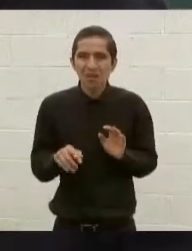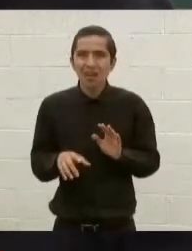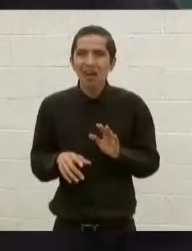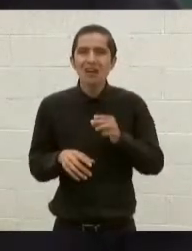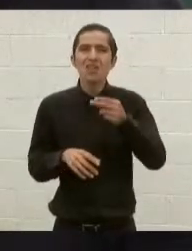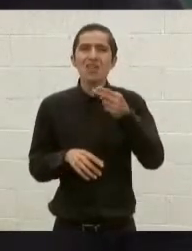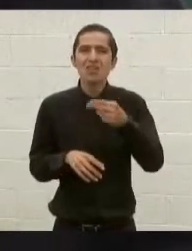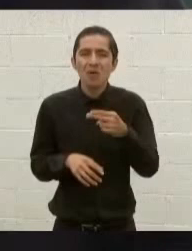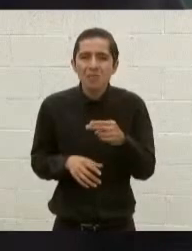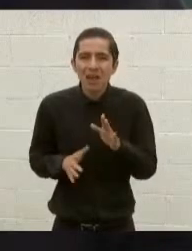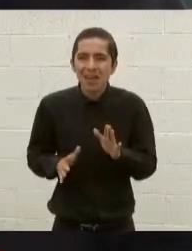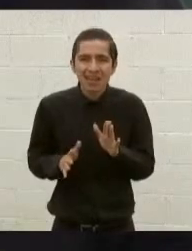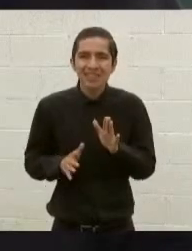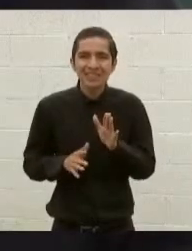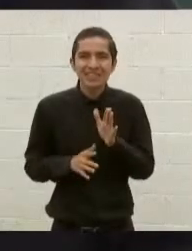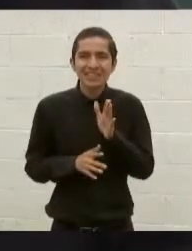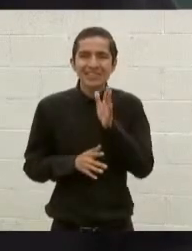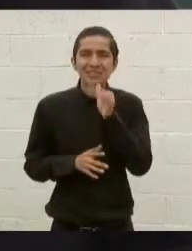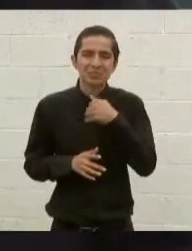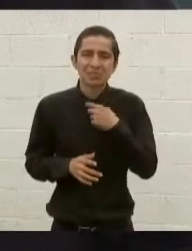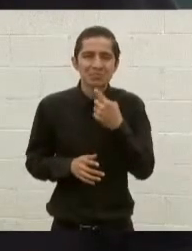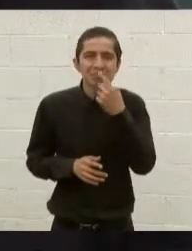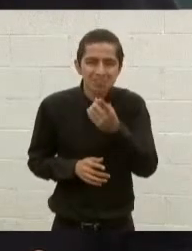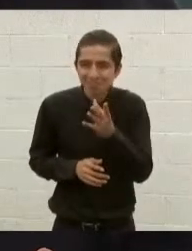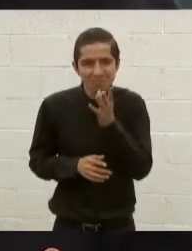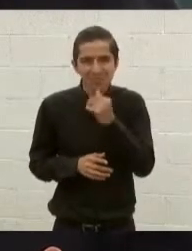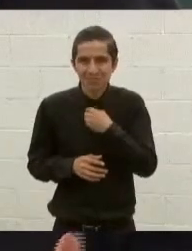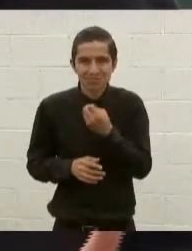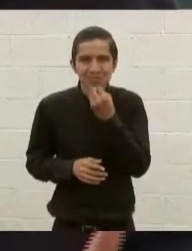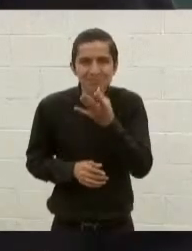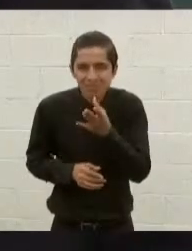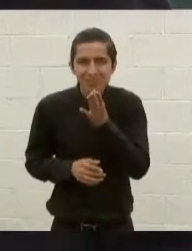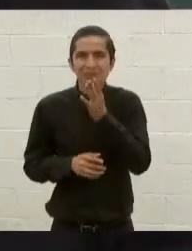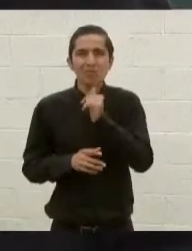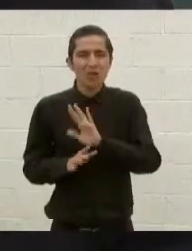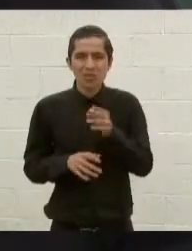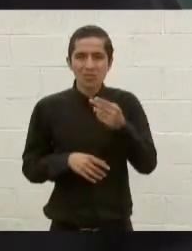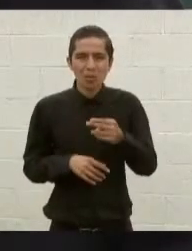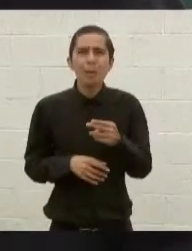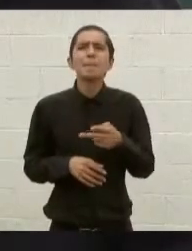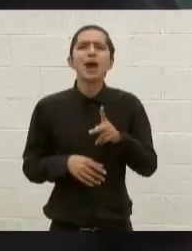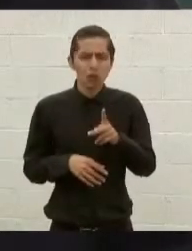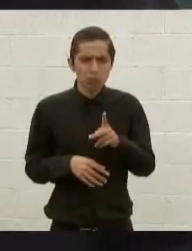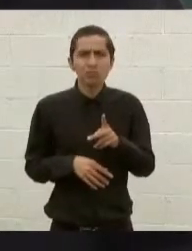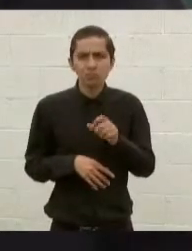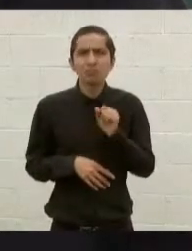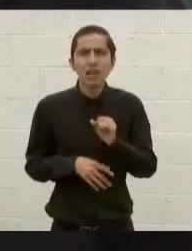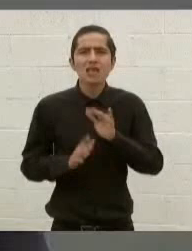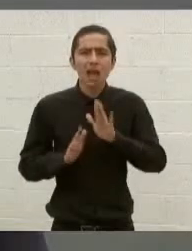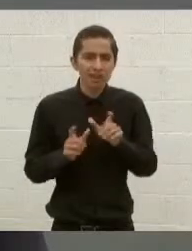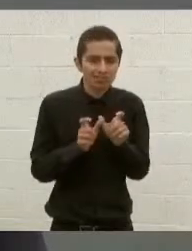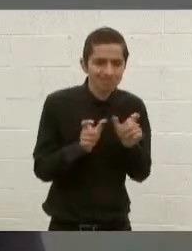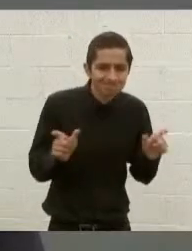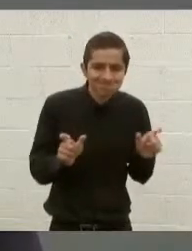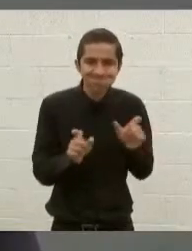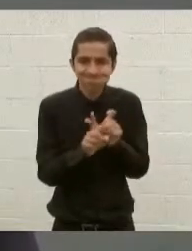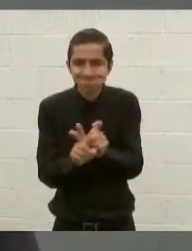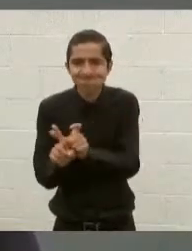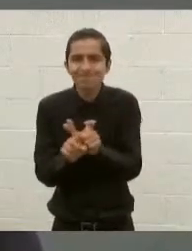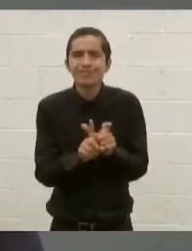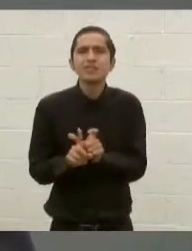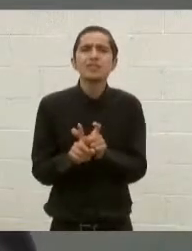razones obvias, me reservo, pero se toman invariablemente las precauciones